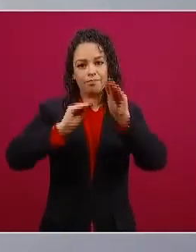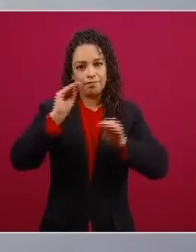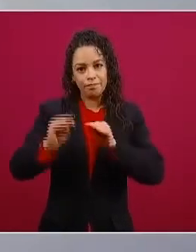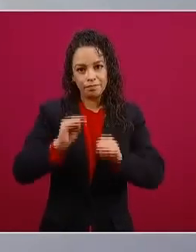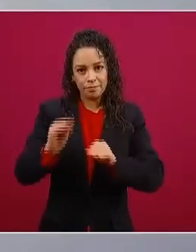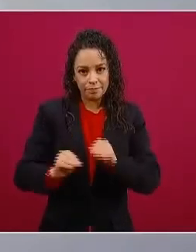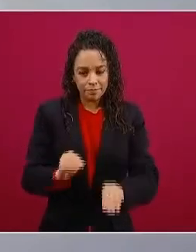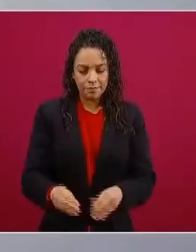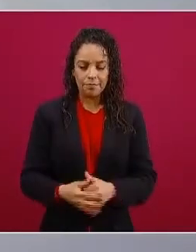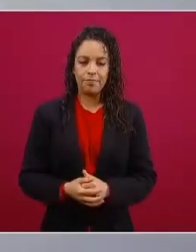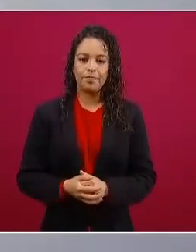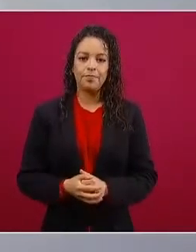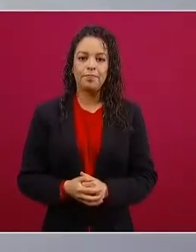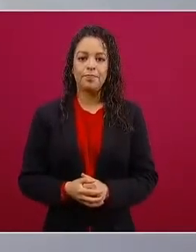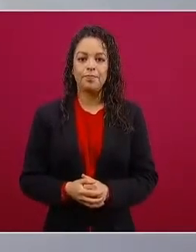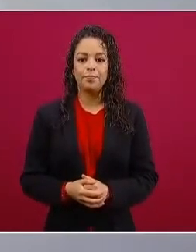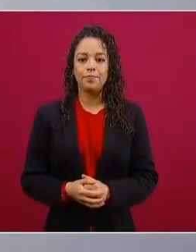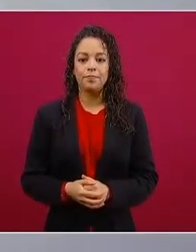en proceso